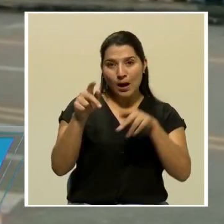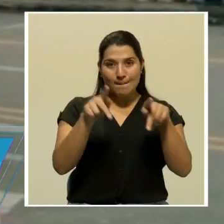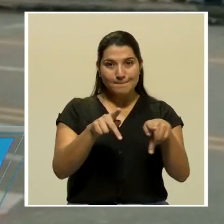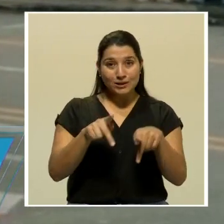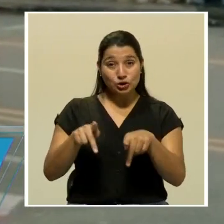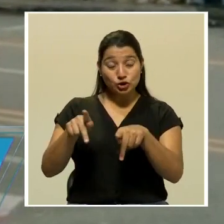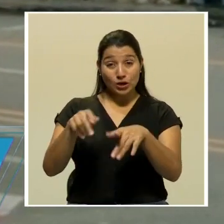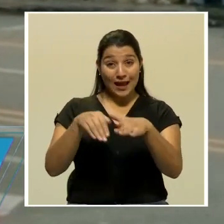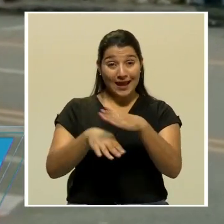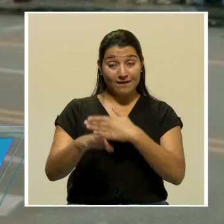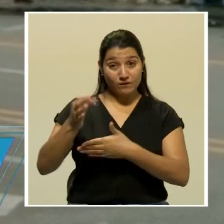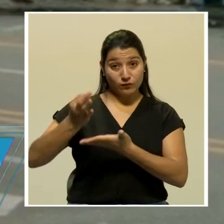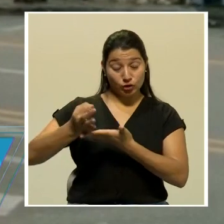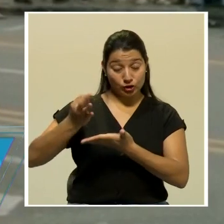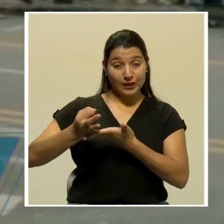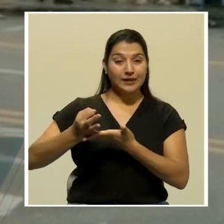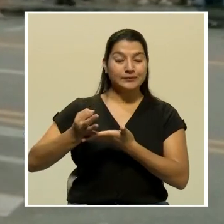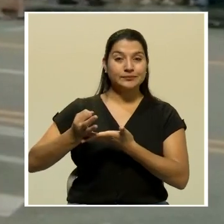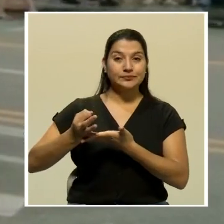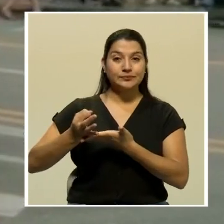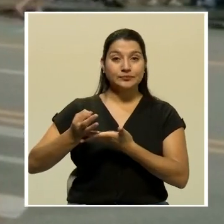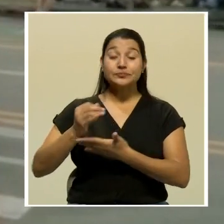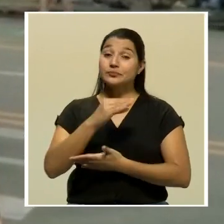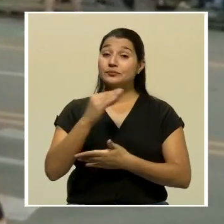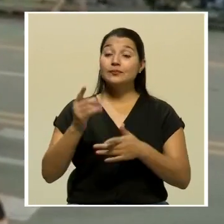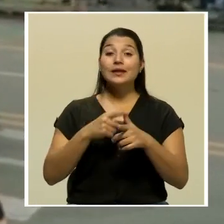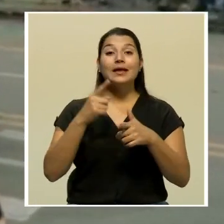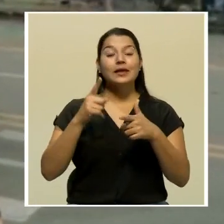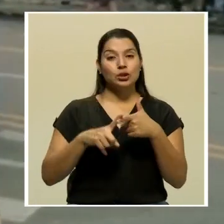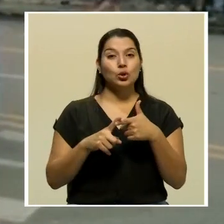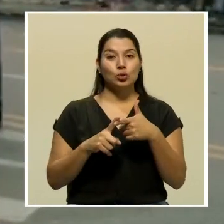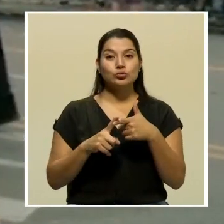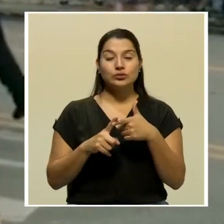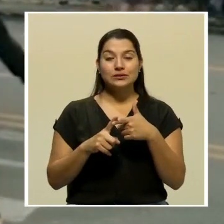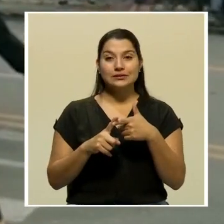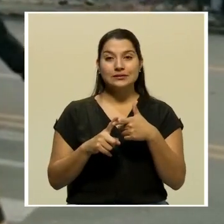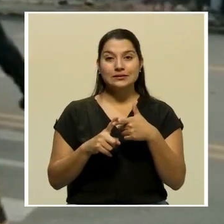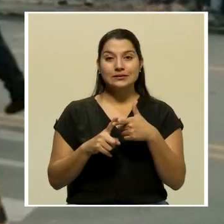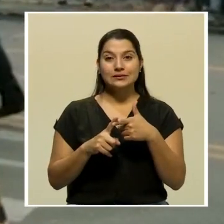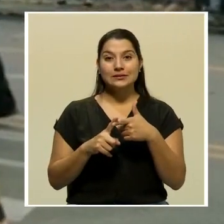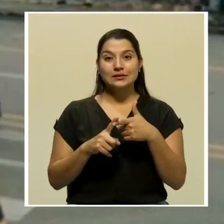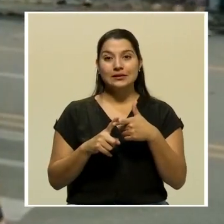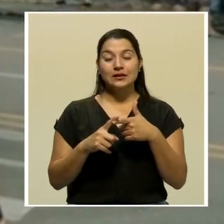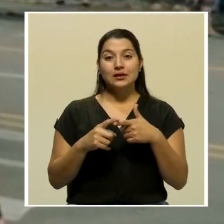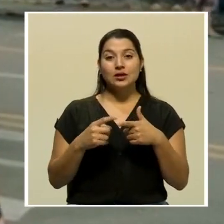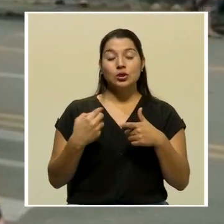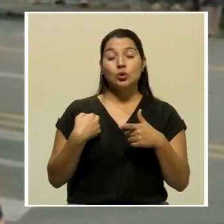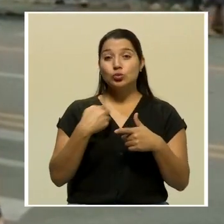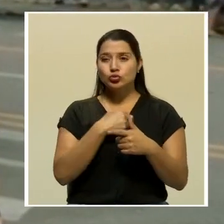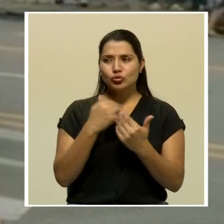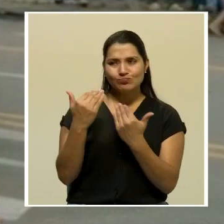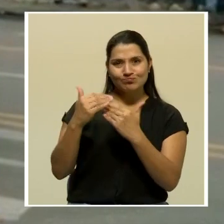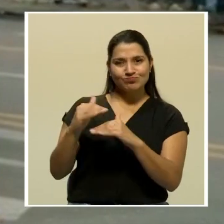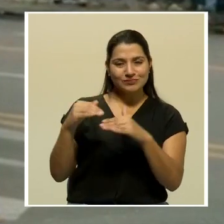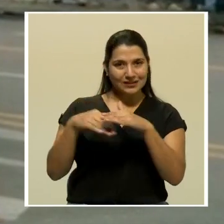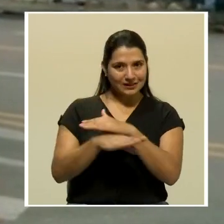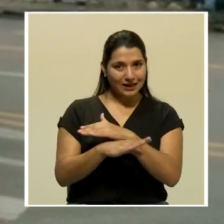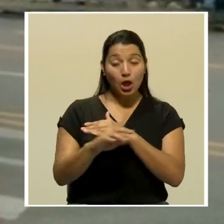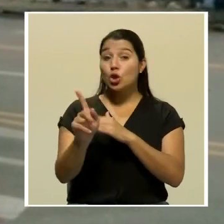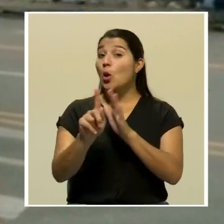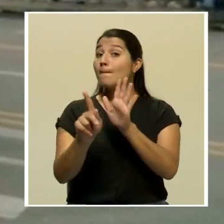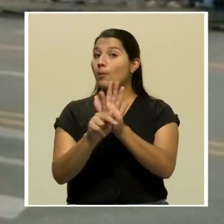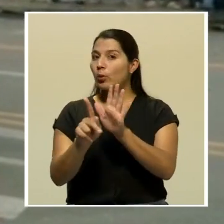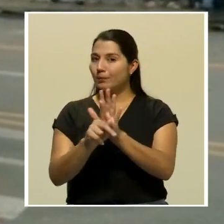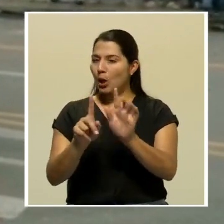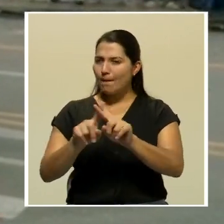frontera, a la parte principal de la frontera, ¿verdad? Y entonces por eso se aísla un poco y se restringe un paso. No está prohibido, pero lo que